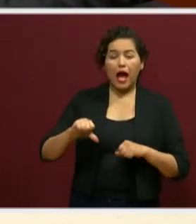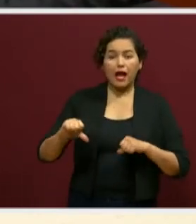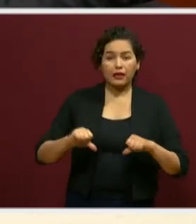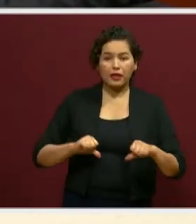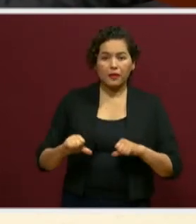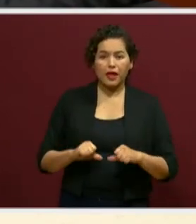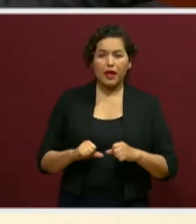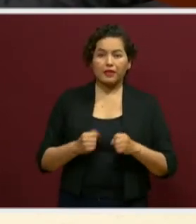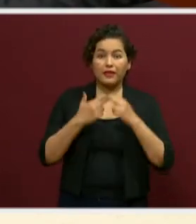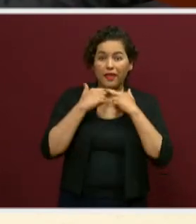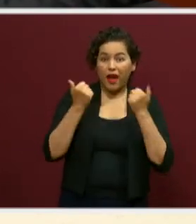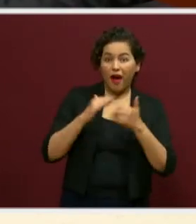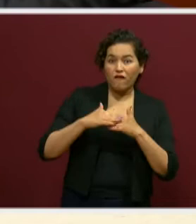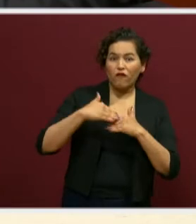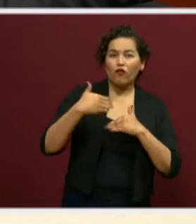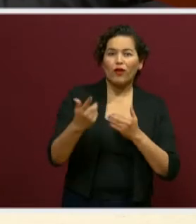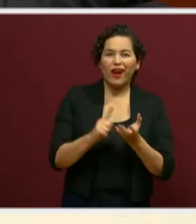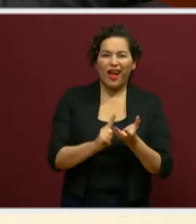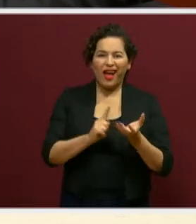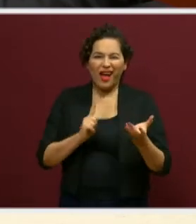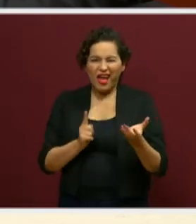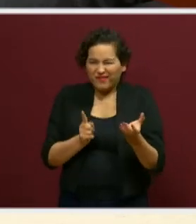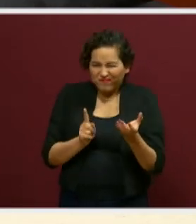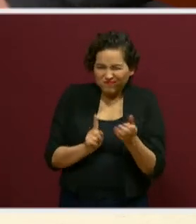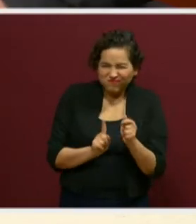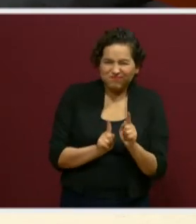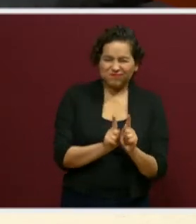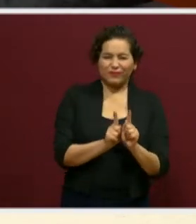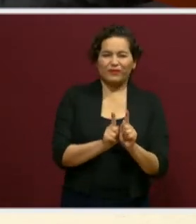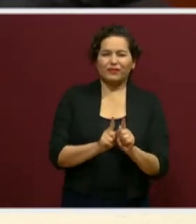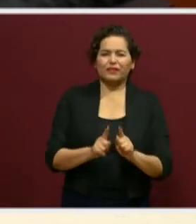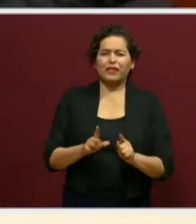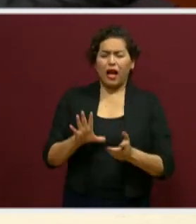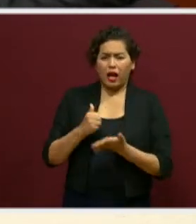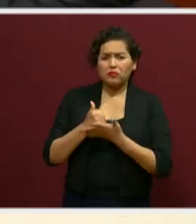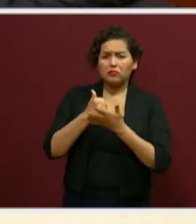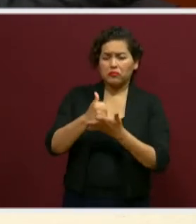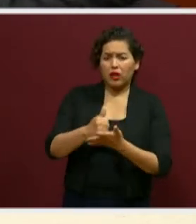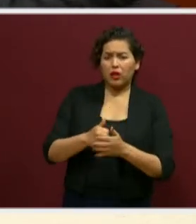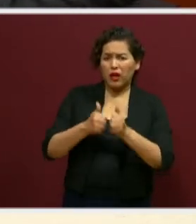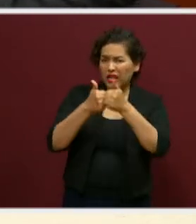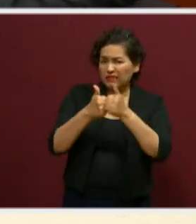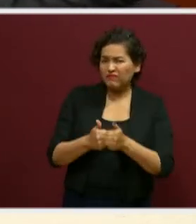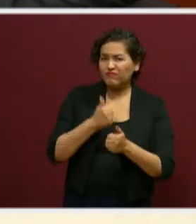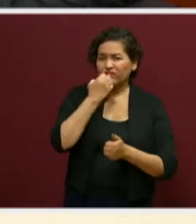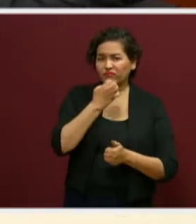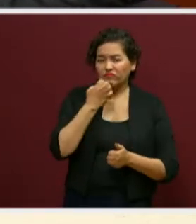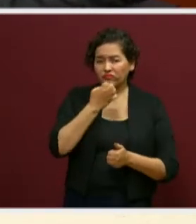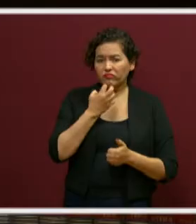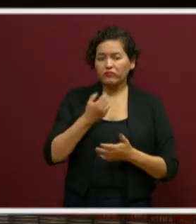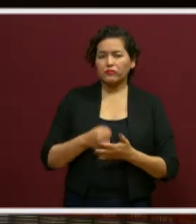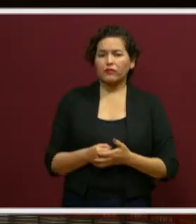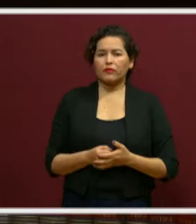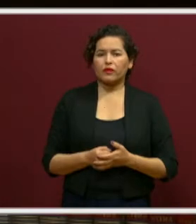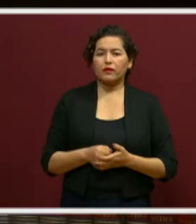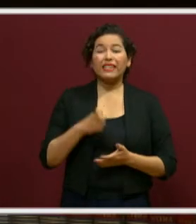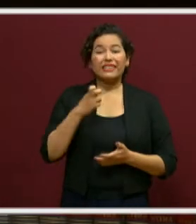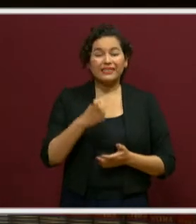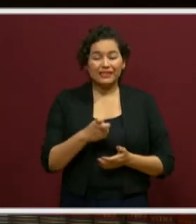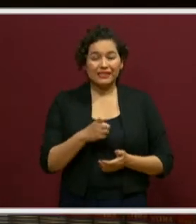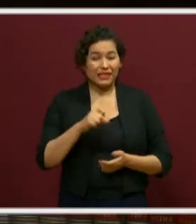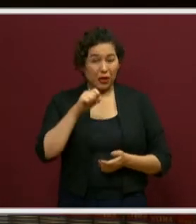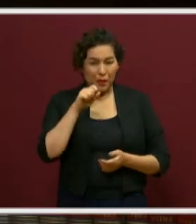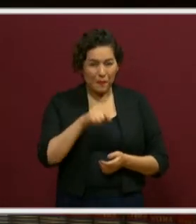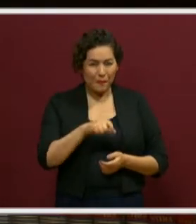Nadie Afuera y Nadie Atrás favorecieron la permanencia escolar. Muy bien, recordemos que la campaña Nadie Afuera y Nadie Atrás se